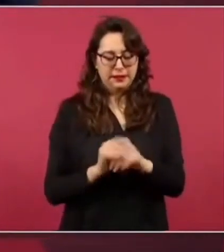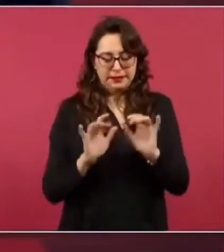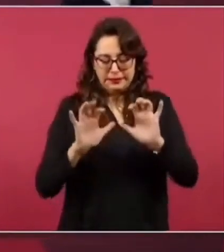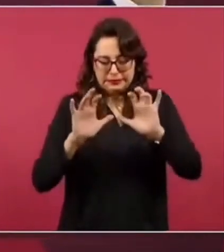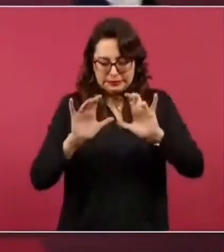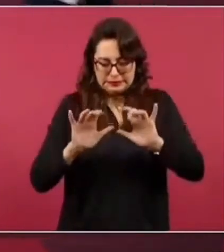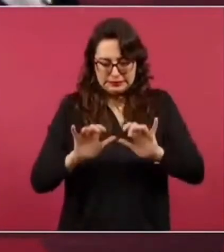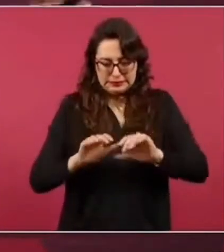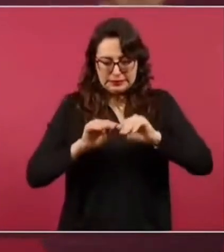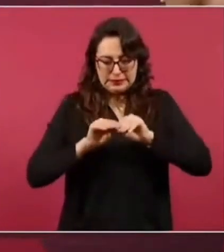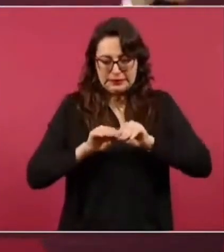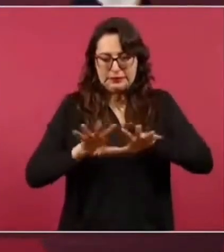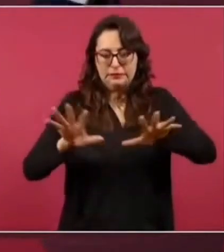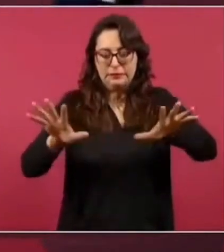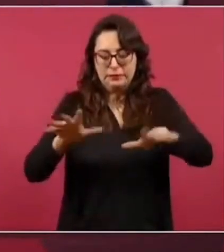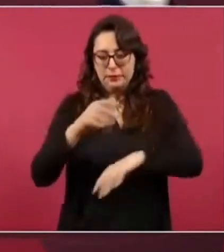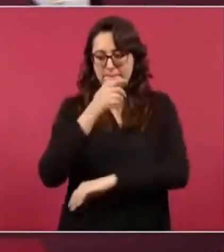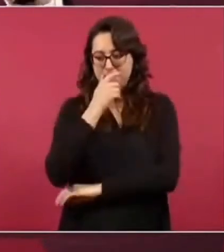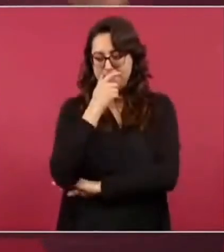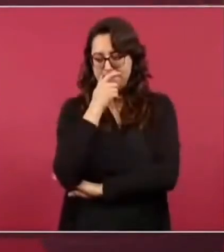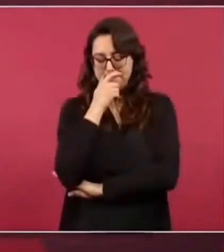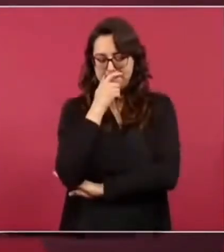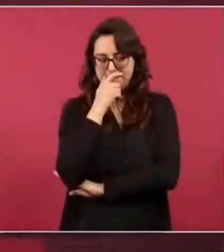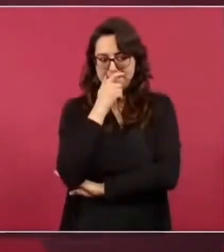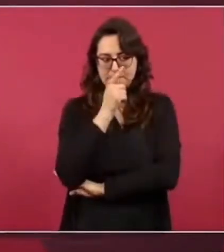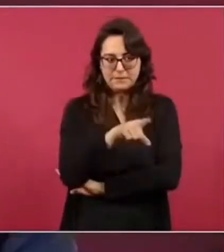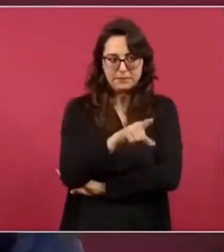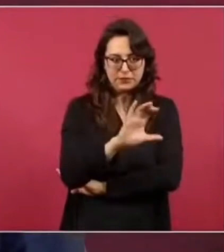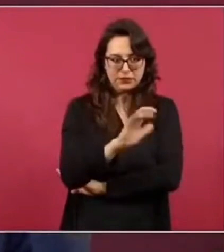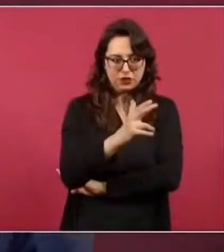imagínense un conductor de noticias